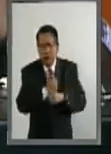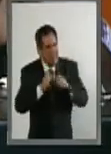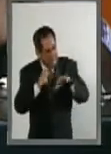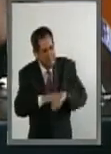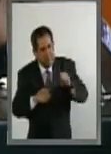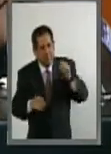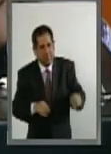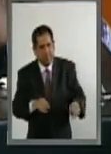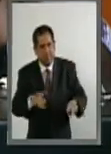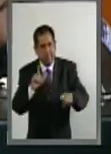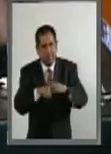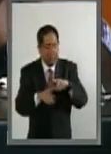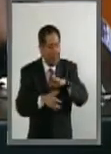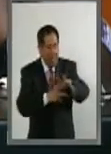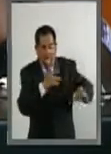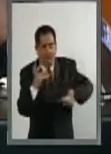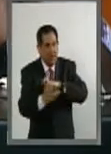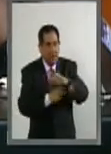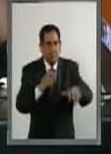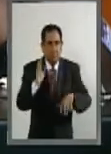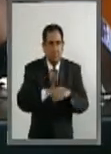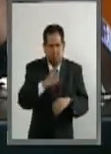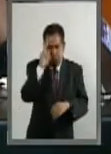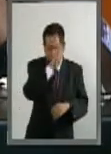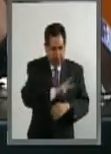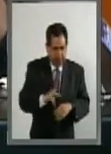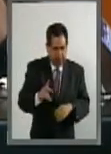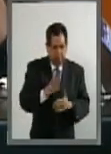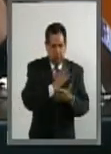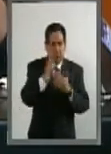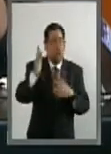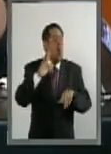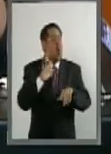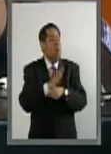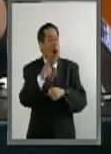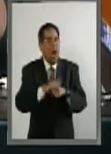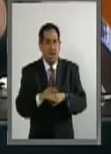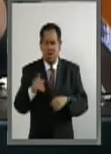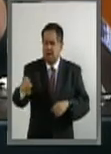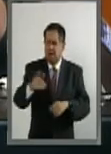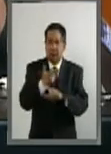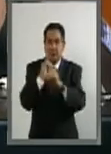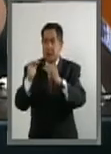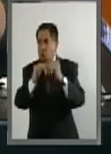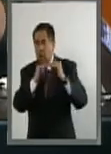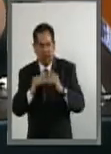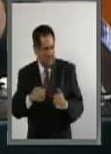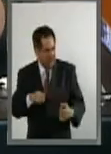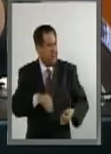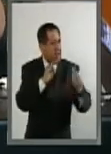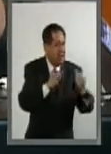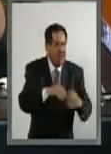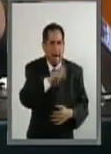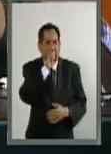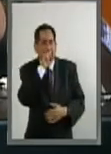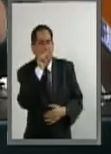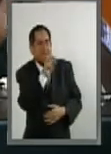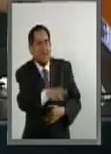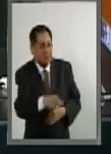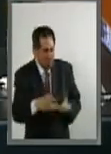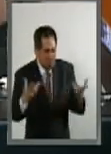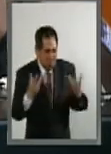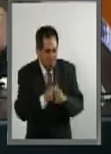desequilibrió cuando vino la democratización. Usted está en el mismo barco.